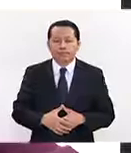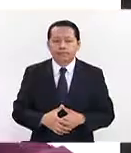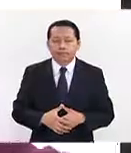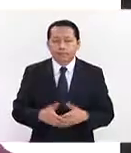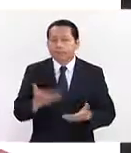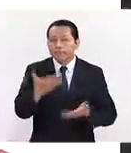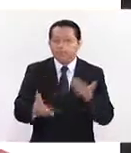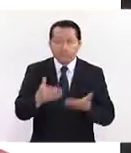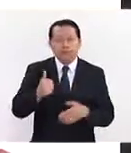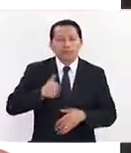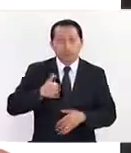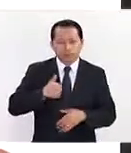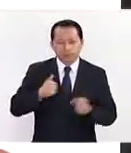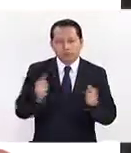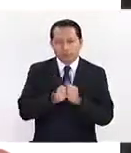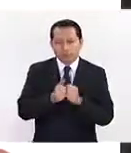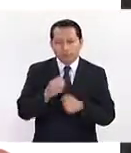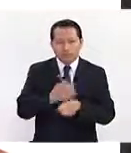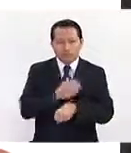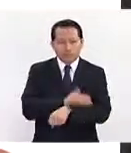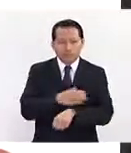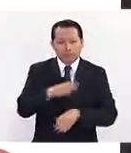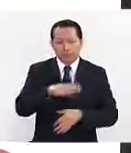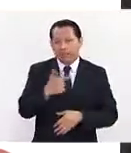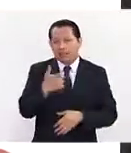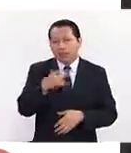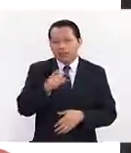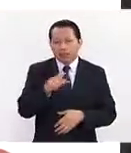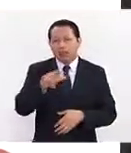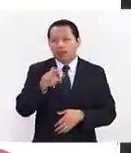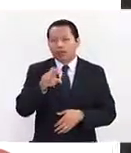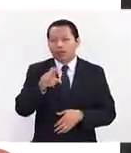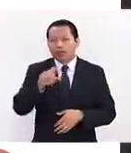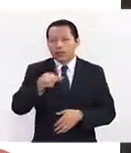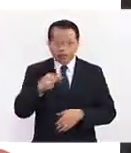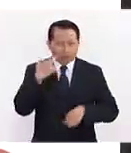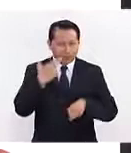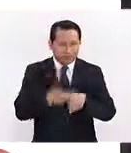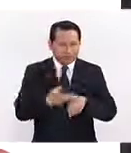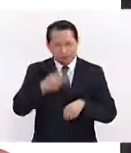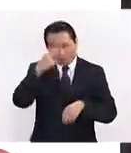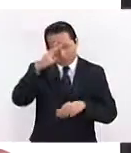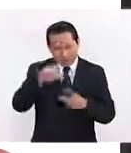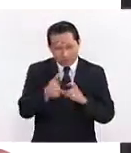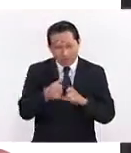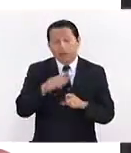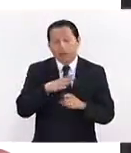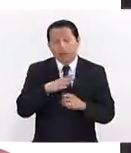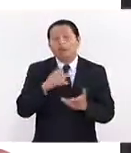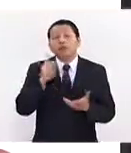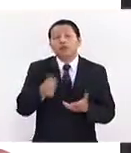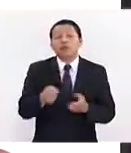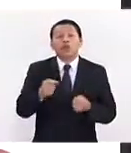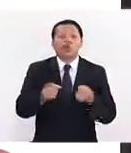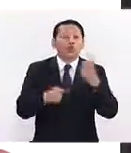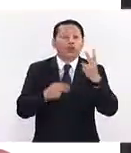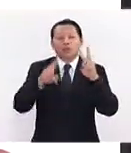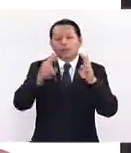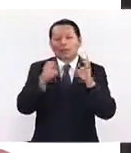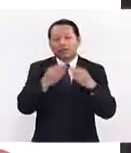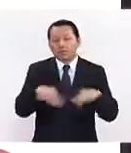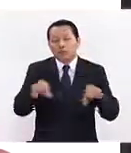Vámonos hasta Canadá con nuestro compañero periodista Gabriel Ramírez, corresponsal de México al Día. Pues hoy dos asuntos importantes,